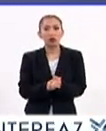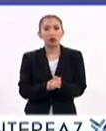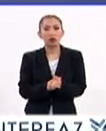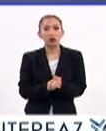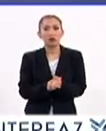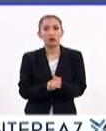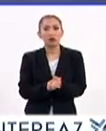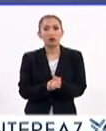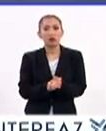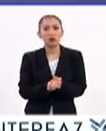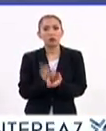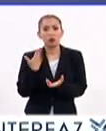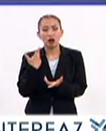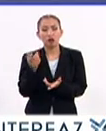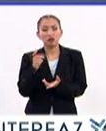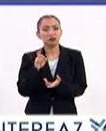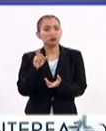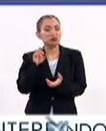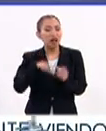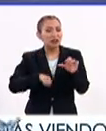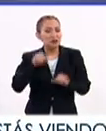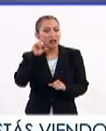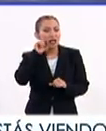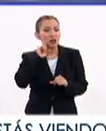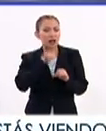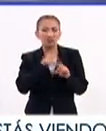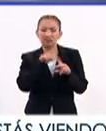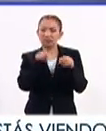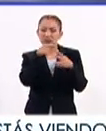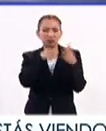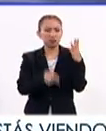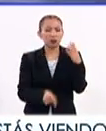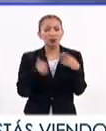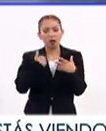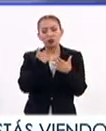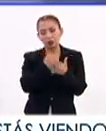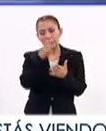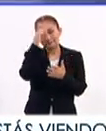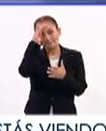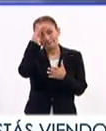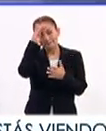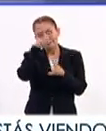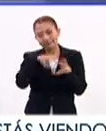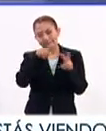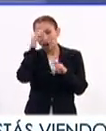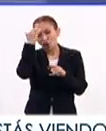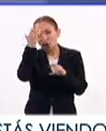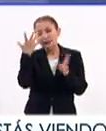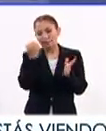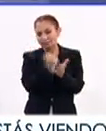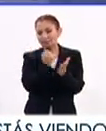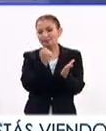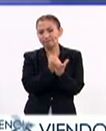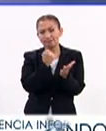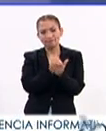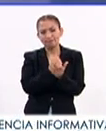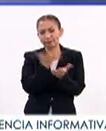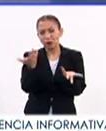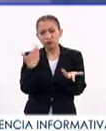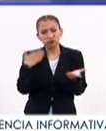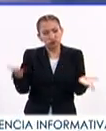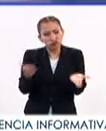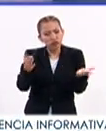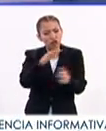tener, por ejemplo, actos sexuales. En fin, una serie de circunstancias que nos permite reflexionar y conocer y exigir que desde la